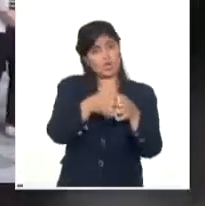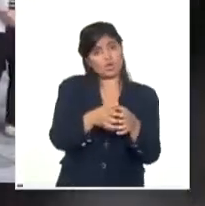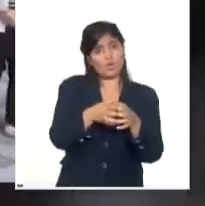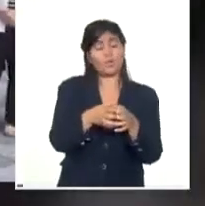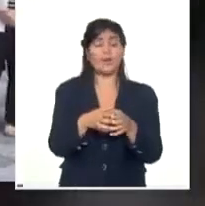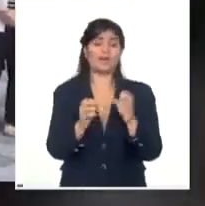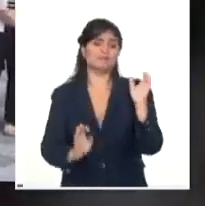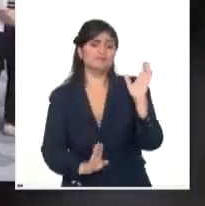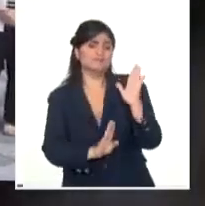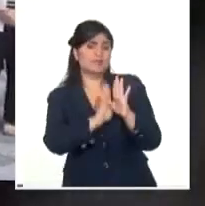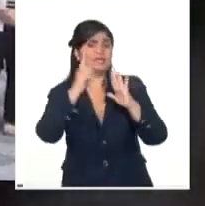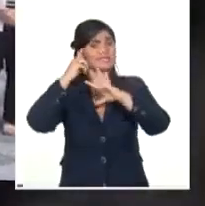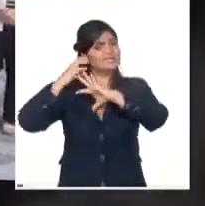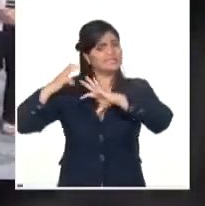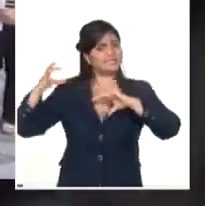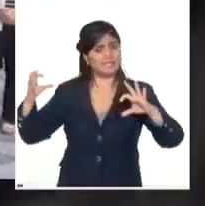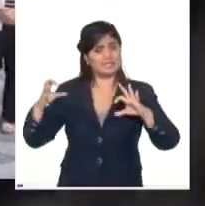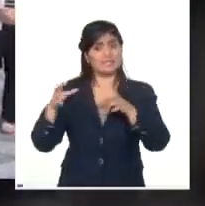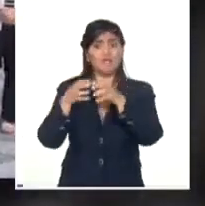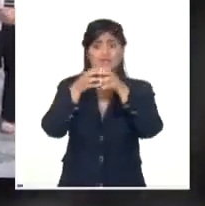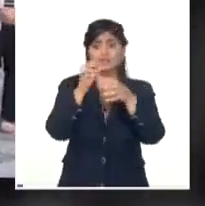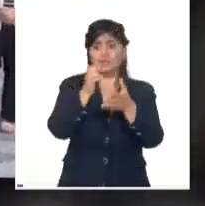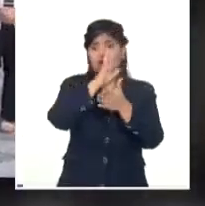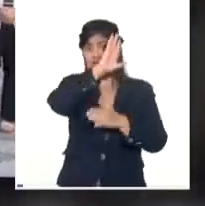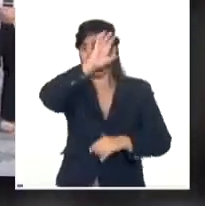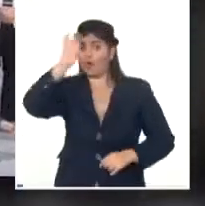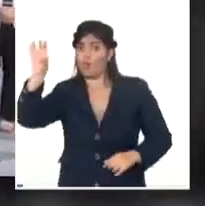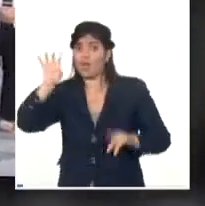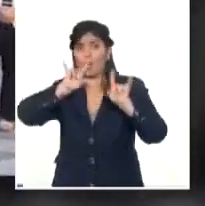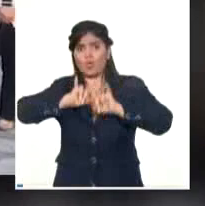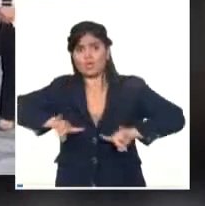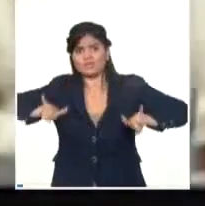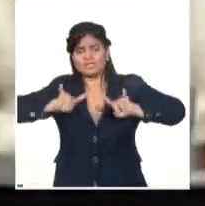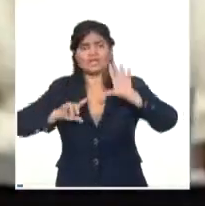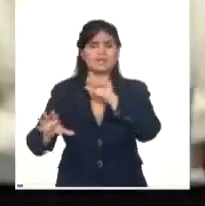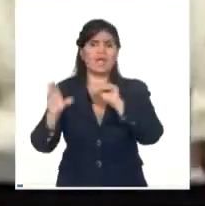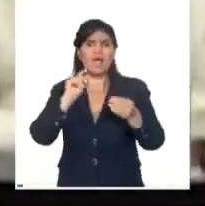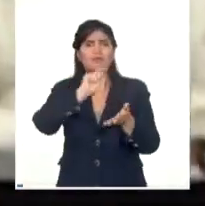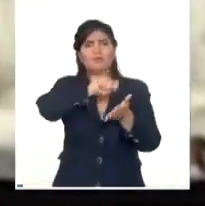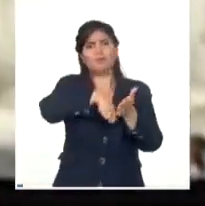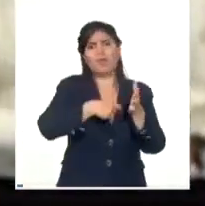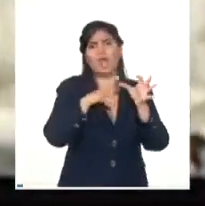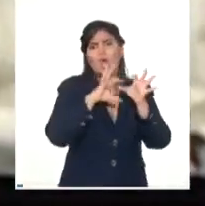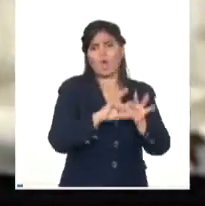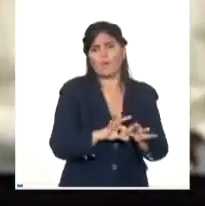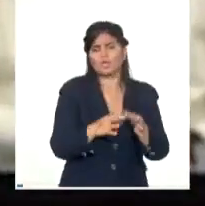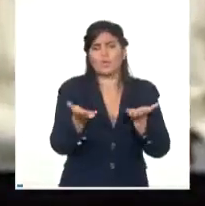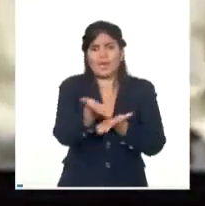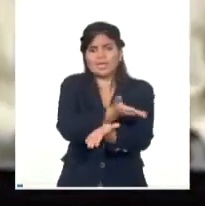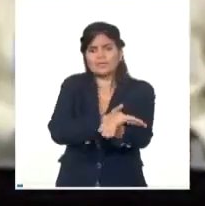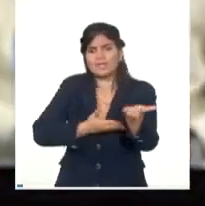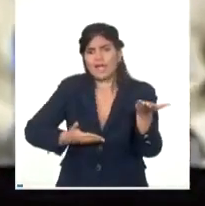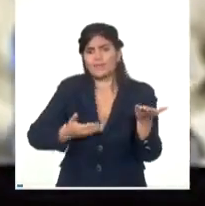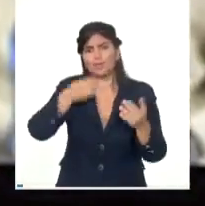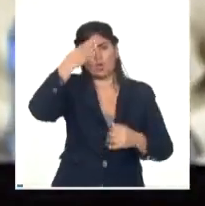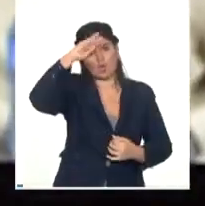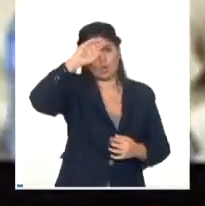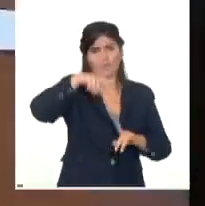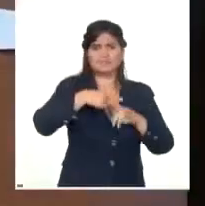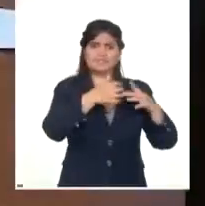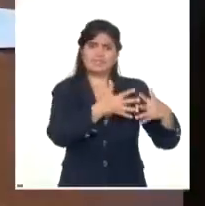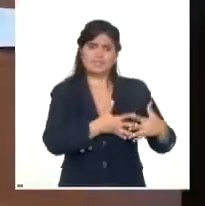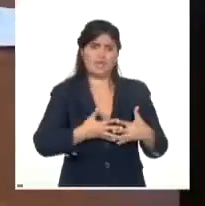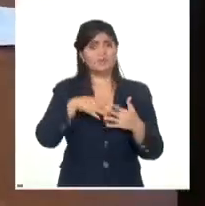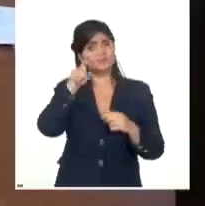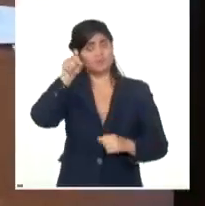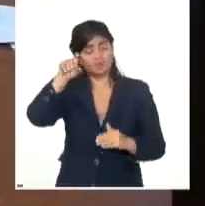Ciencia y la Academia de Ciencias de Cuba actualizaron el Memorándum de Entendimiento para la Cooperación. Por este motivo, se efectuó en